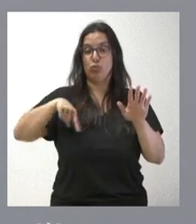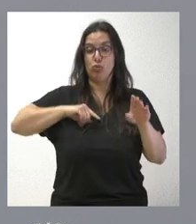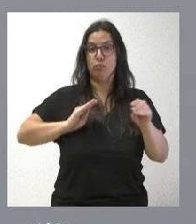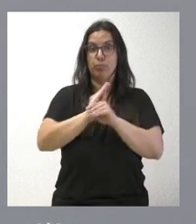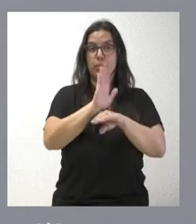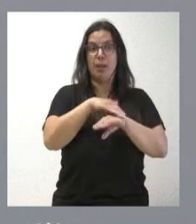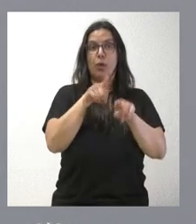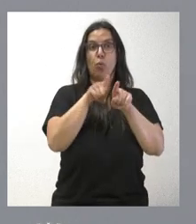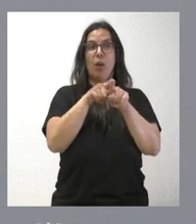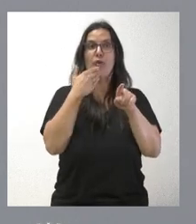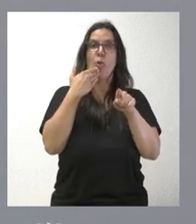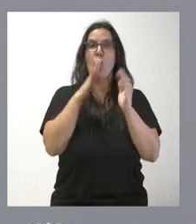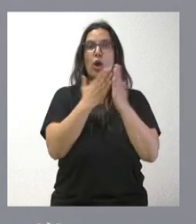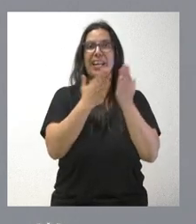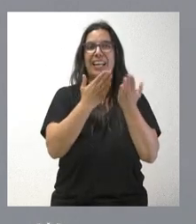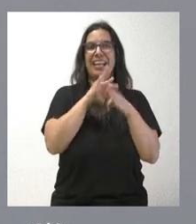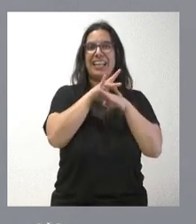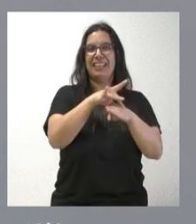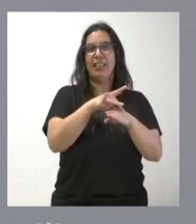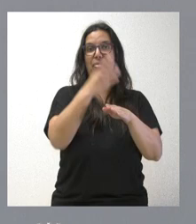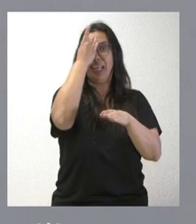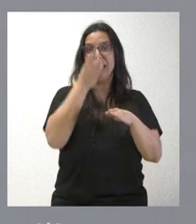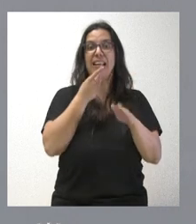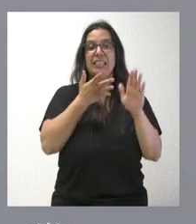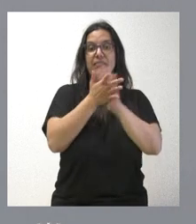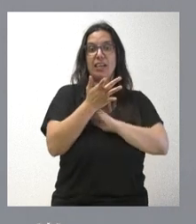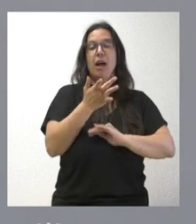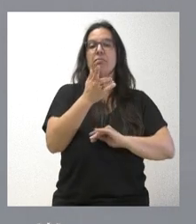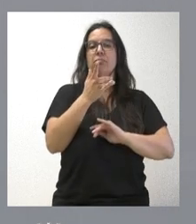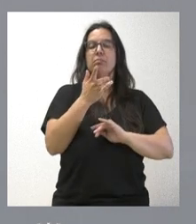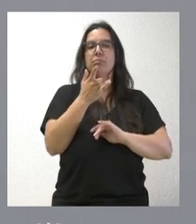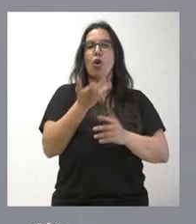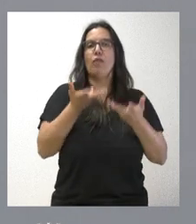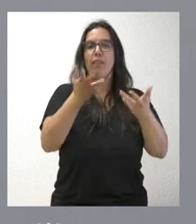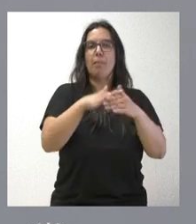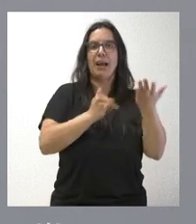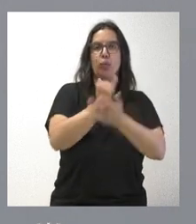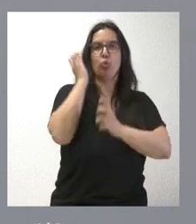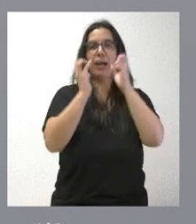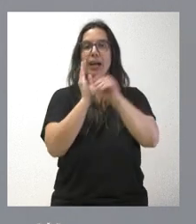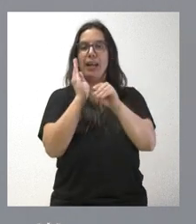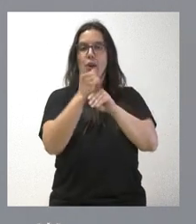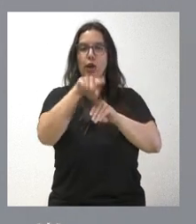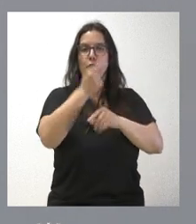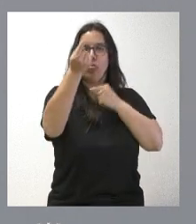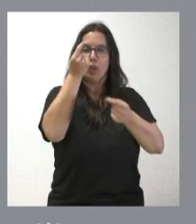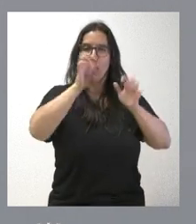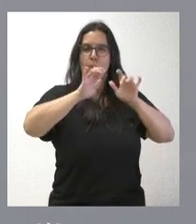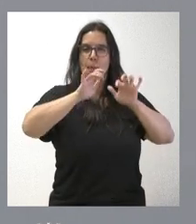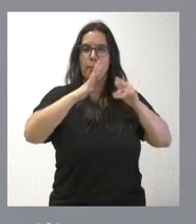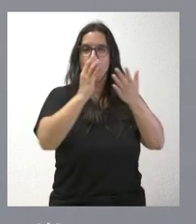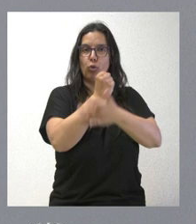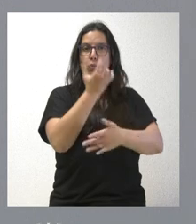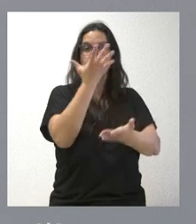cuaderno digital va a permitir hacer que el mismo esté disponible para agricultores y ganaderos y, por tanto, facilitar el cumplimiento de una exigencia